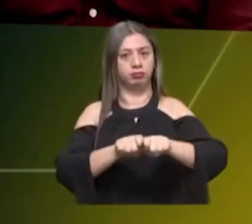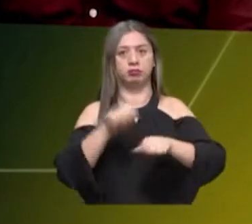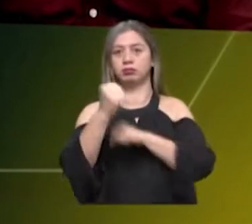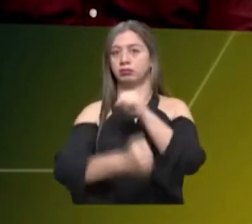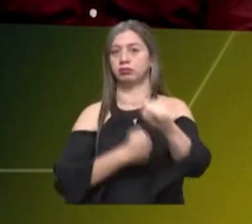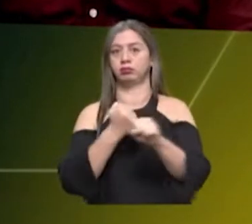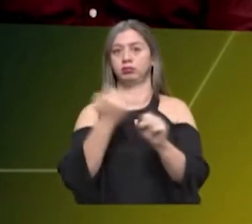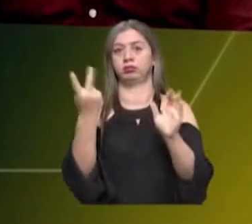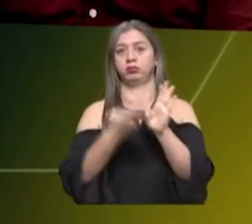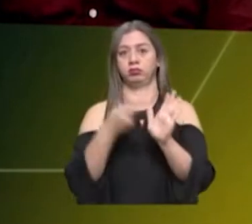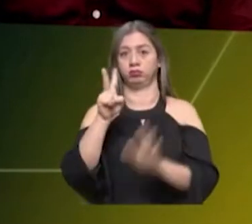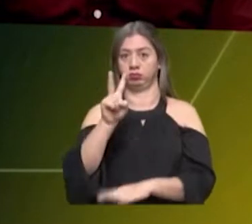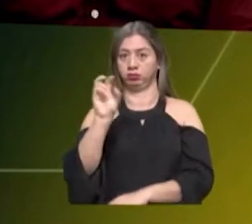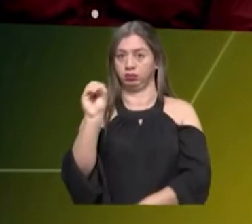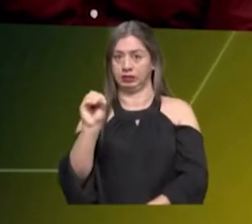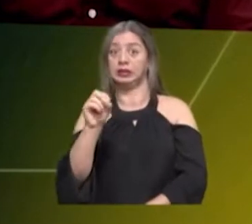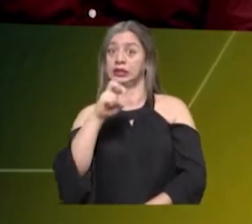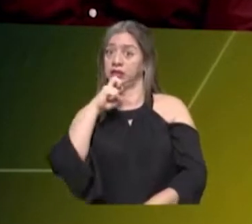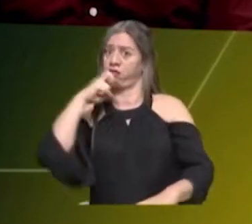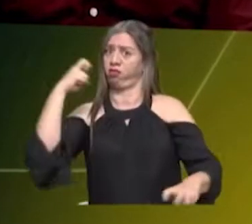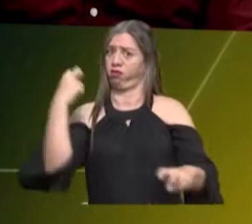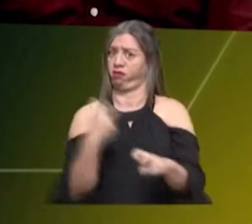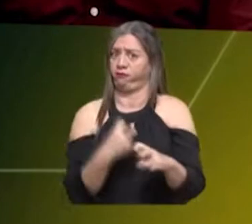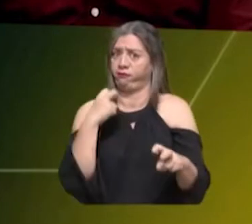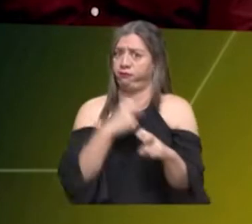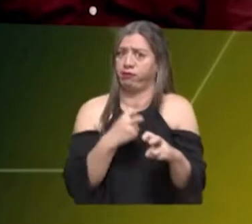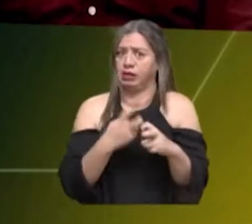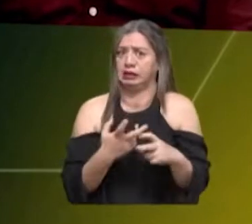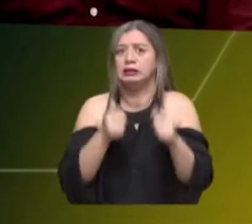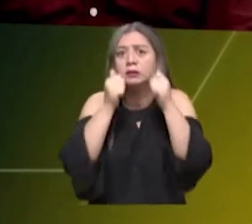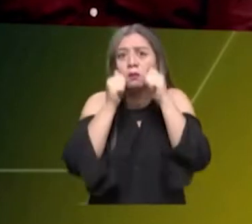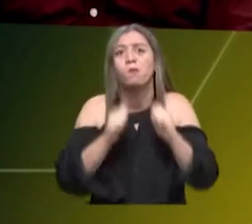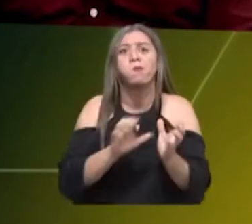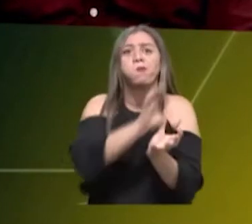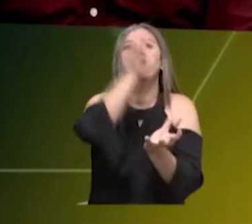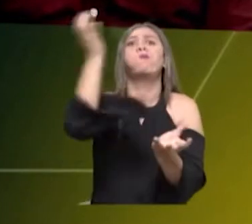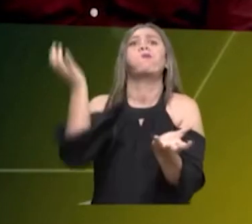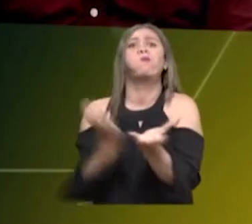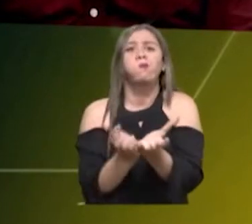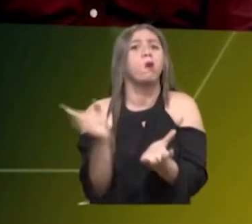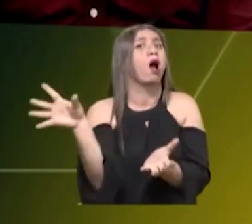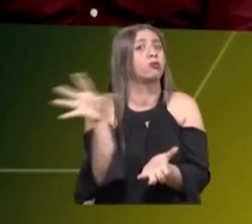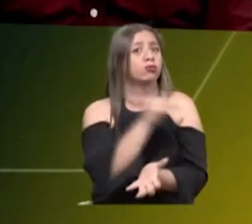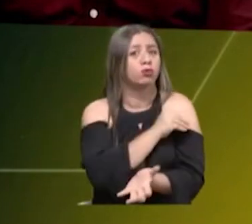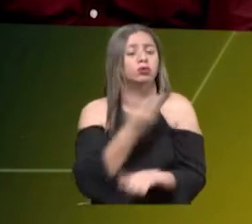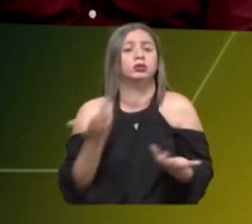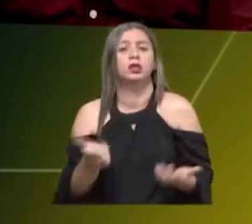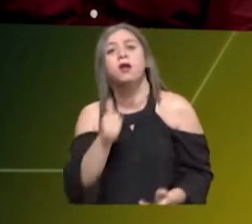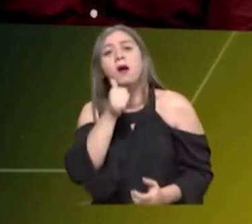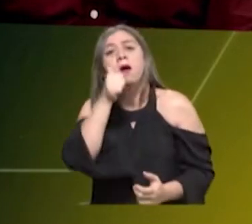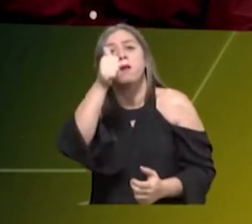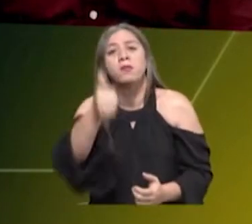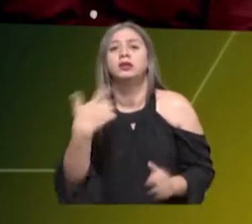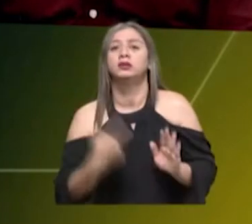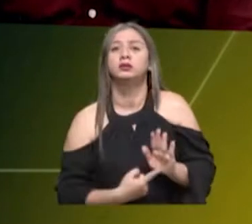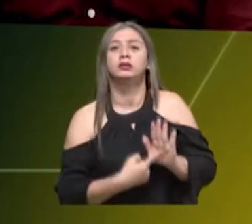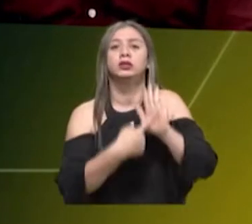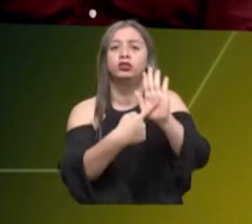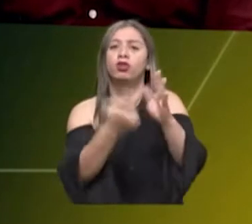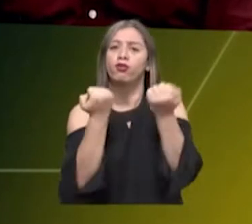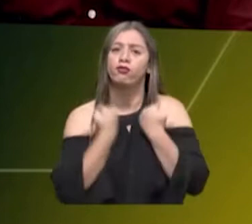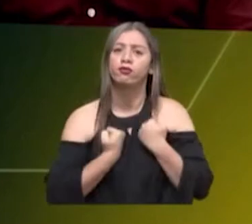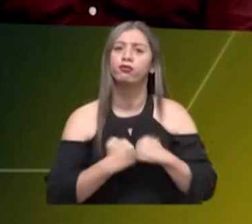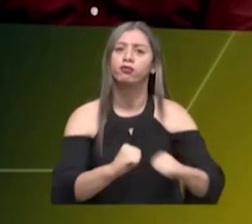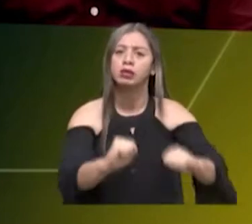ha sido un año realmente complejo para la humanidad entera. Y mañana es la hora de mostrar todo el esfuerzo